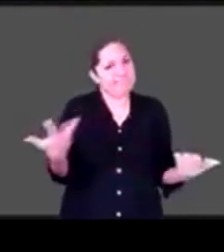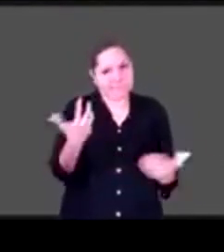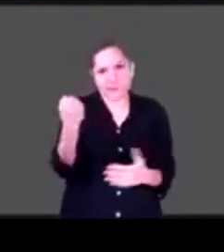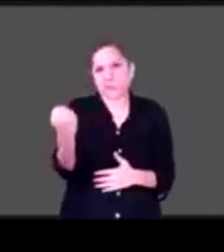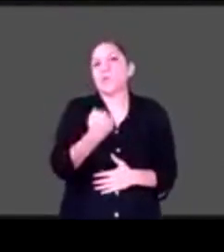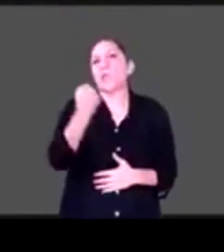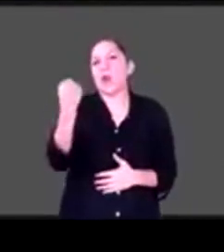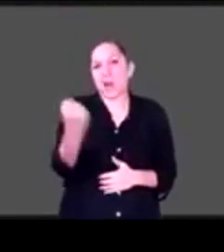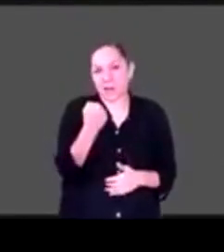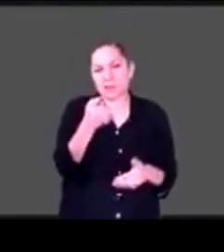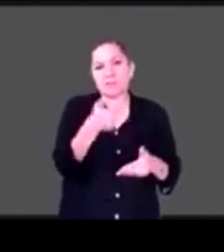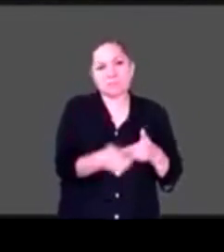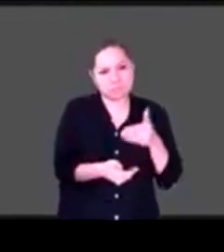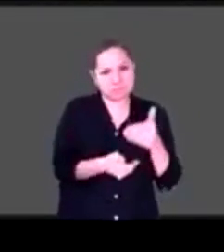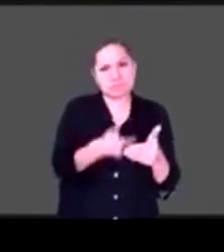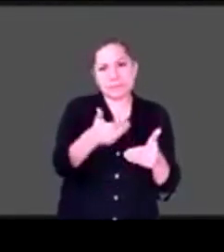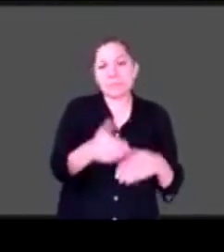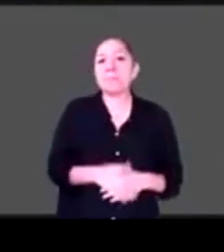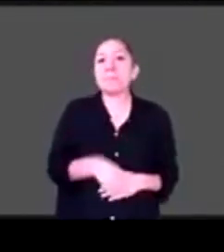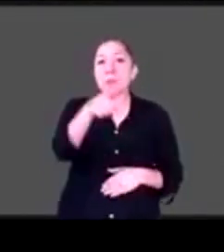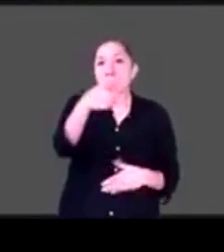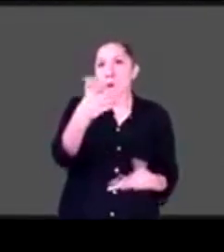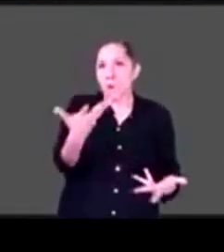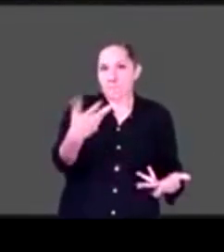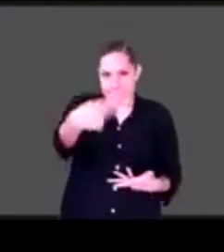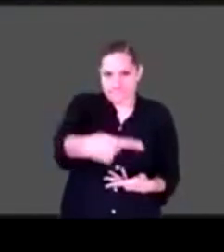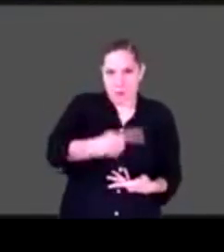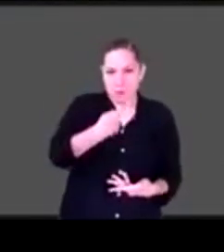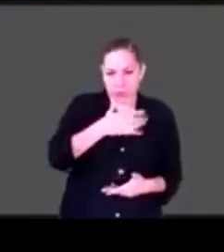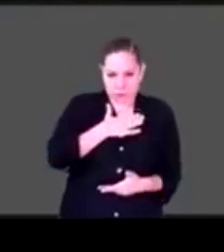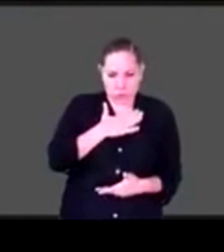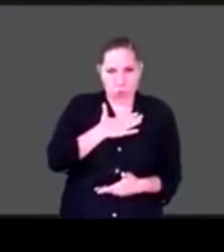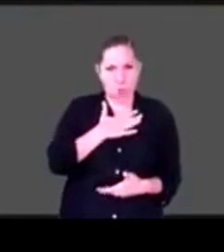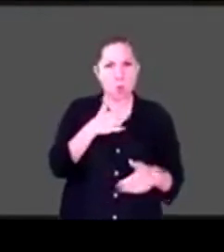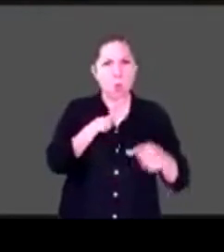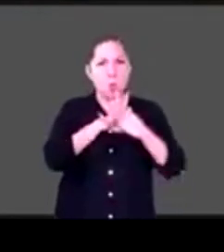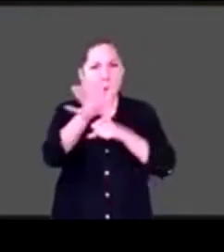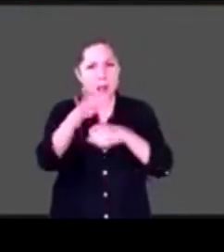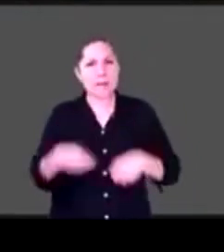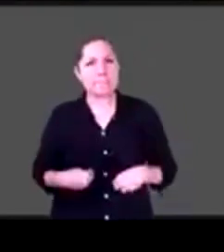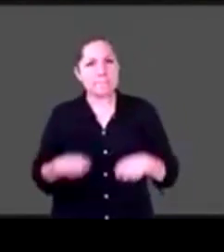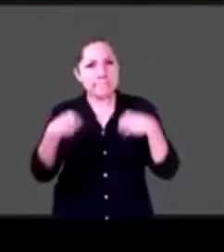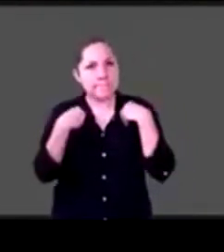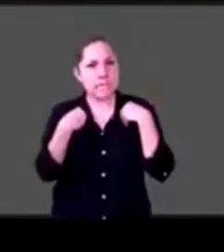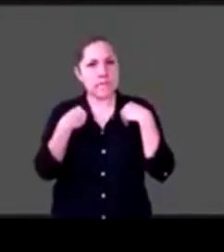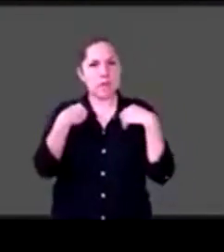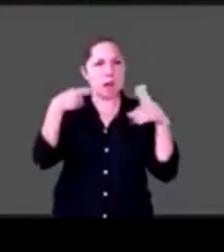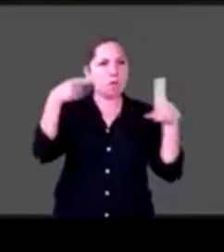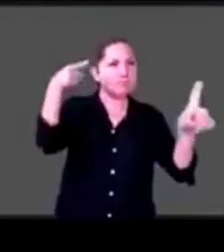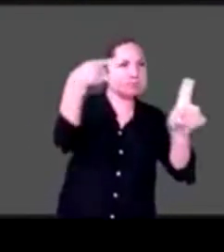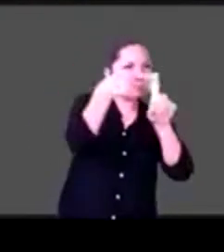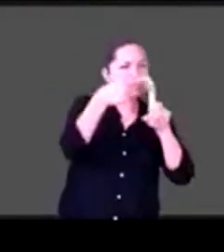Si me preguntas como ahorita por mis desafíos personales, por las cosas que me ha afectado a mí la pandemia,